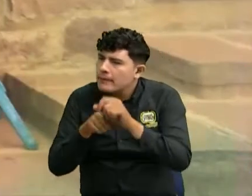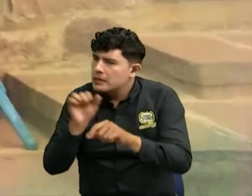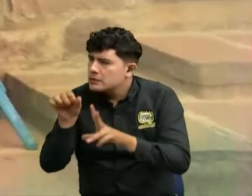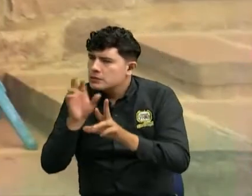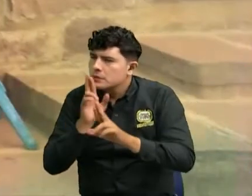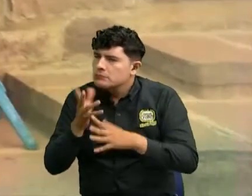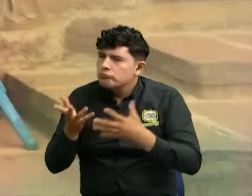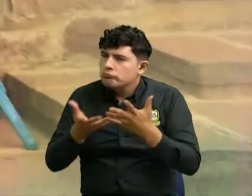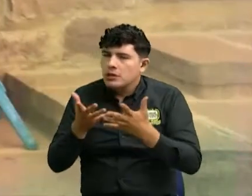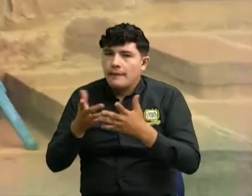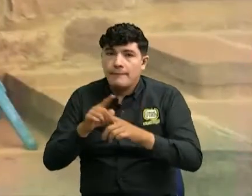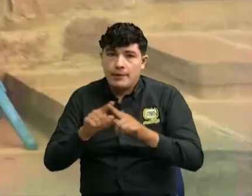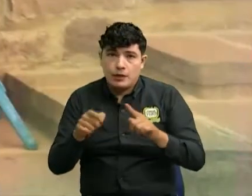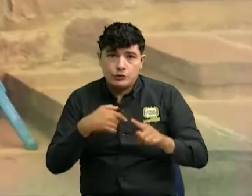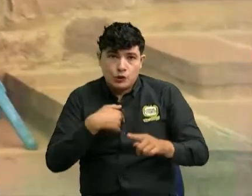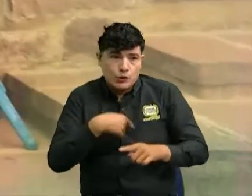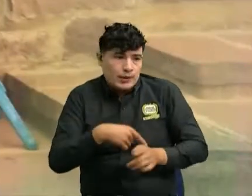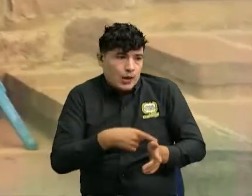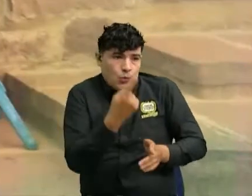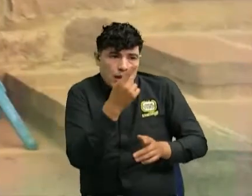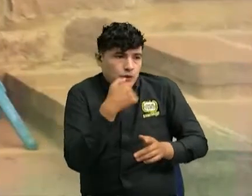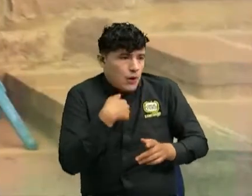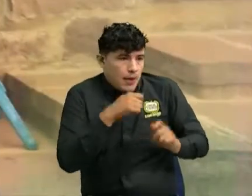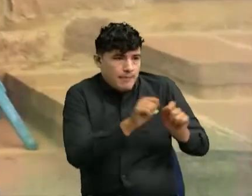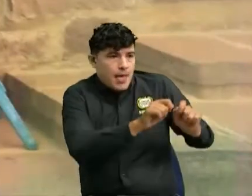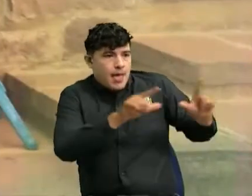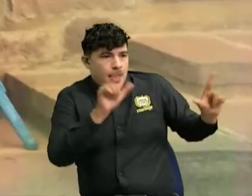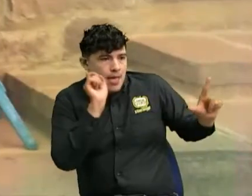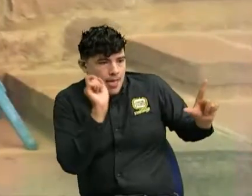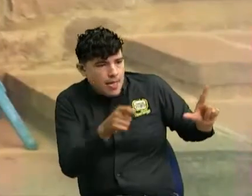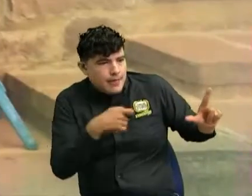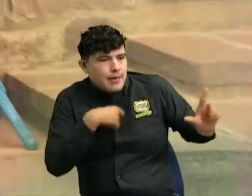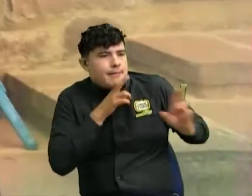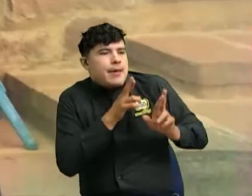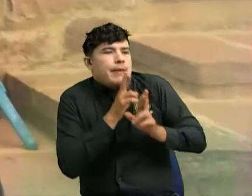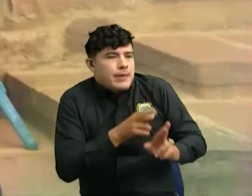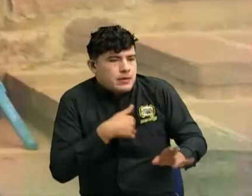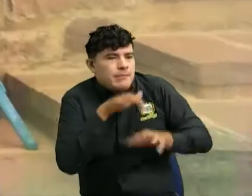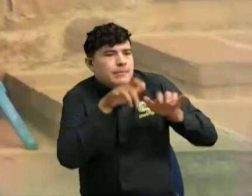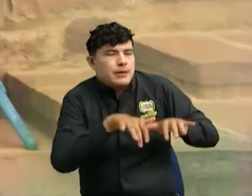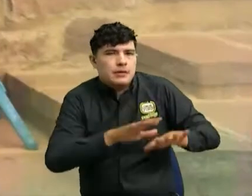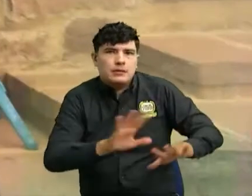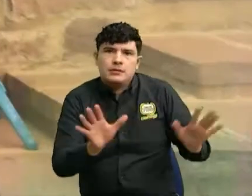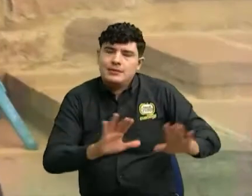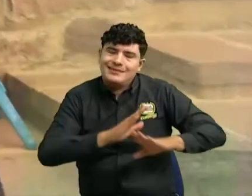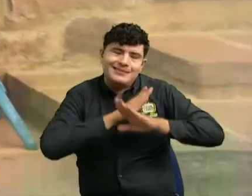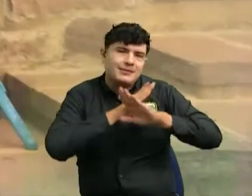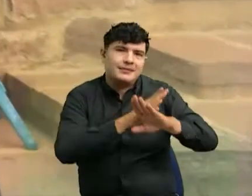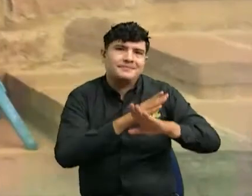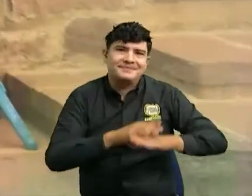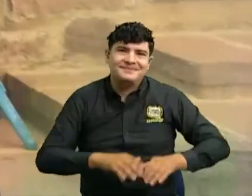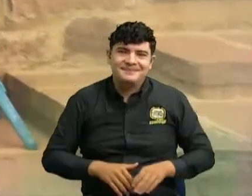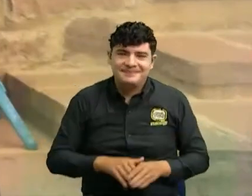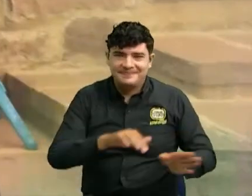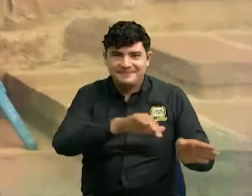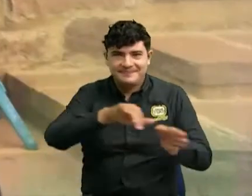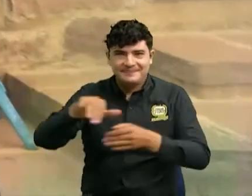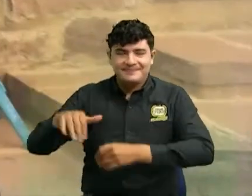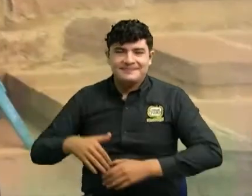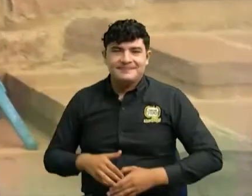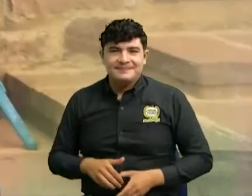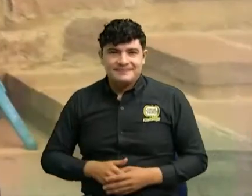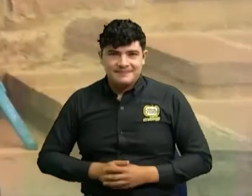entrada no abrir estos correos no hay que abrir estos correos bueno continuamos saludando a nuestros